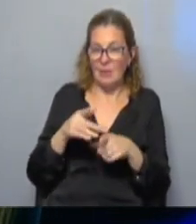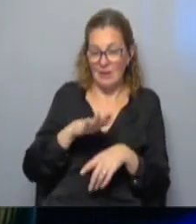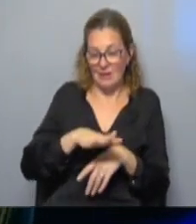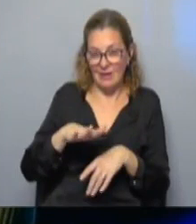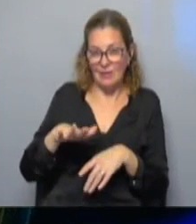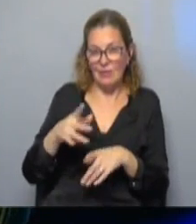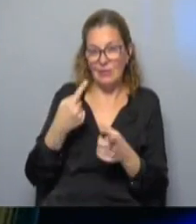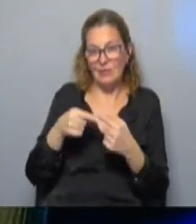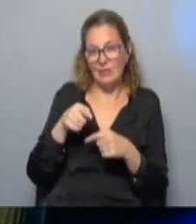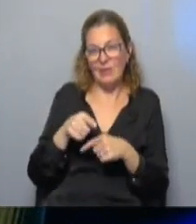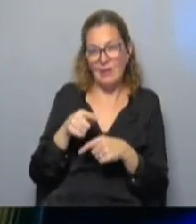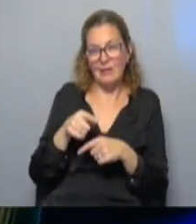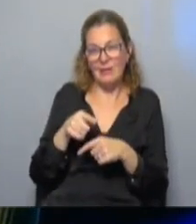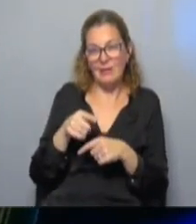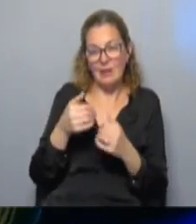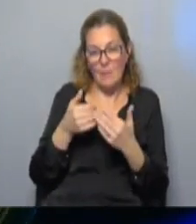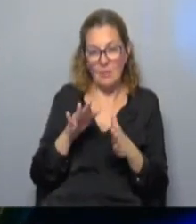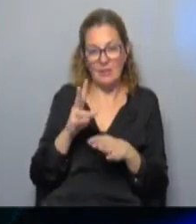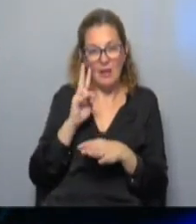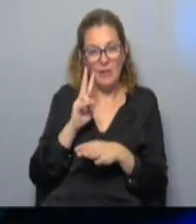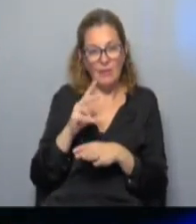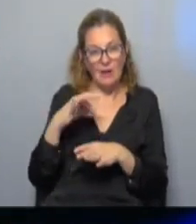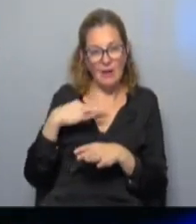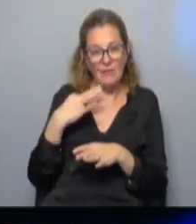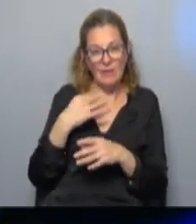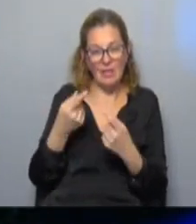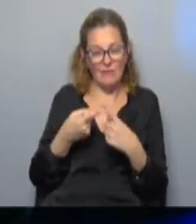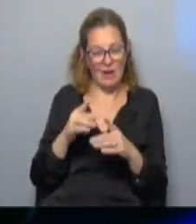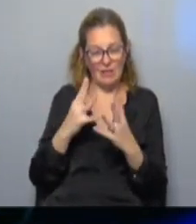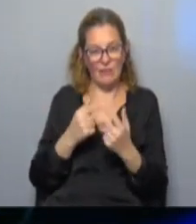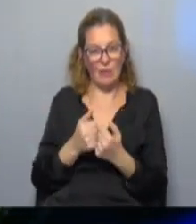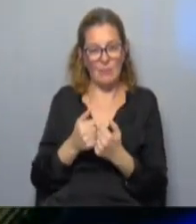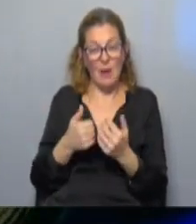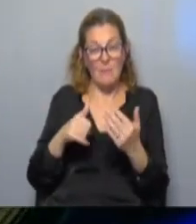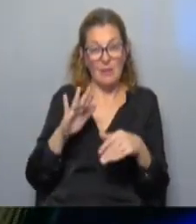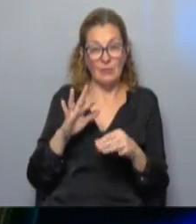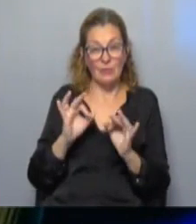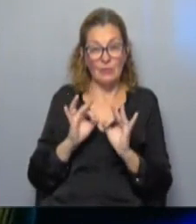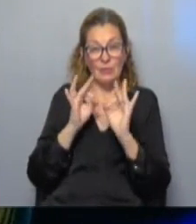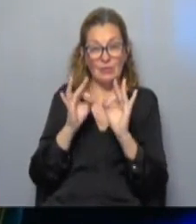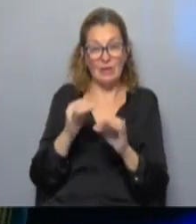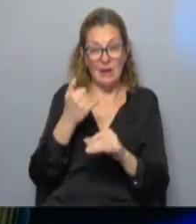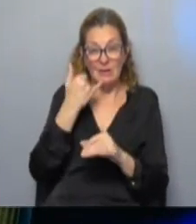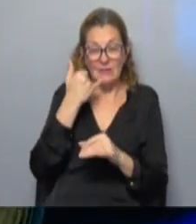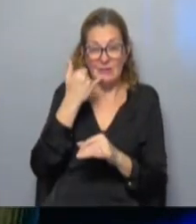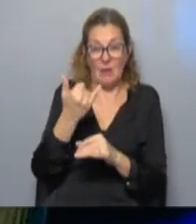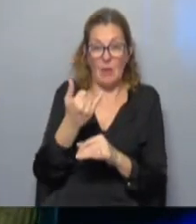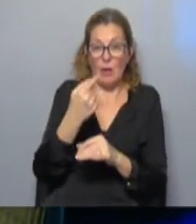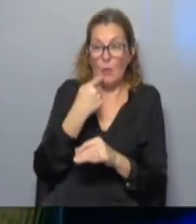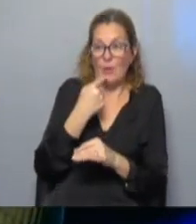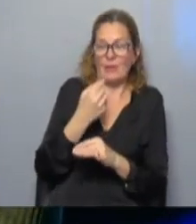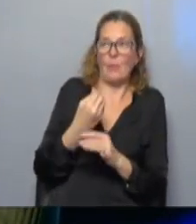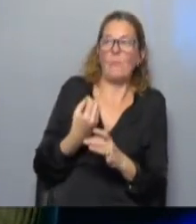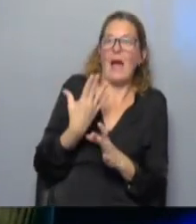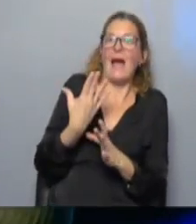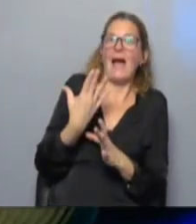entonces a partir de ahí empezás a ver la vida de otra visión más aún cuando llega el momento de esa llamada milagrosa como le decimos